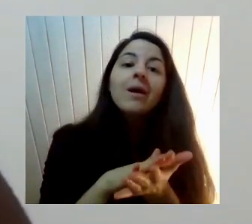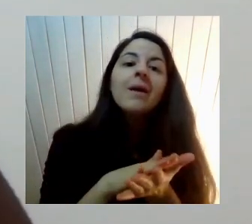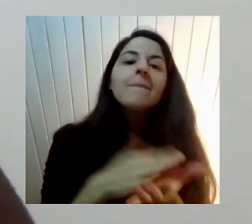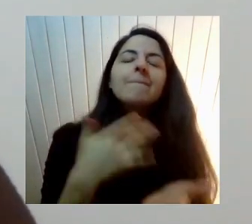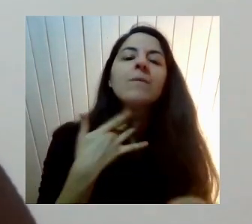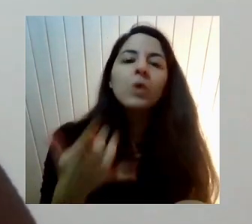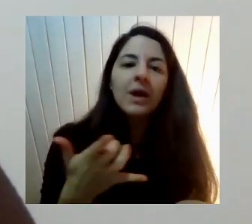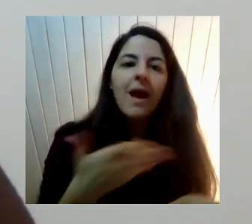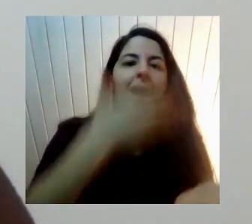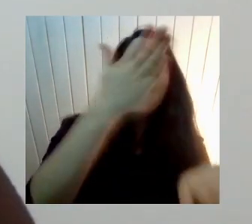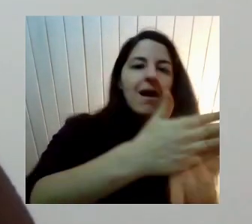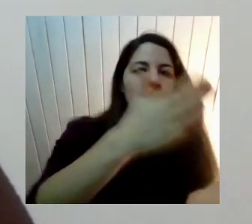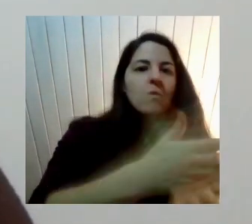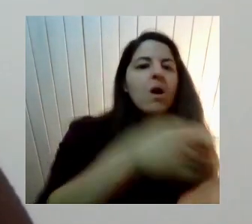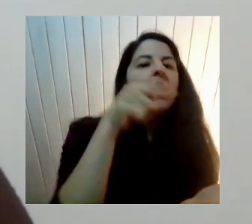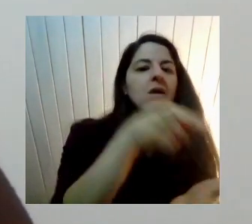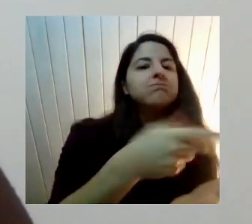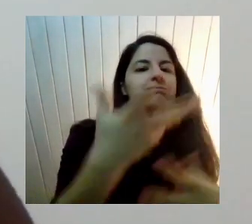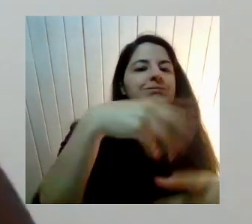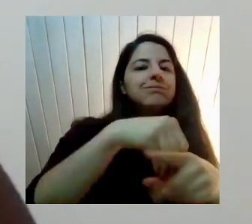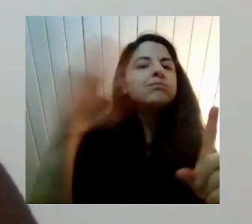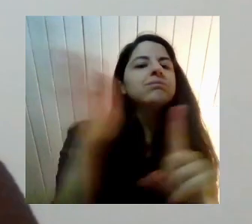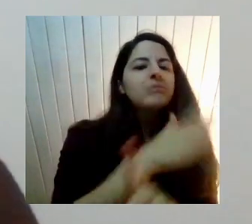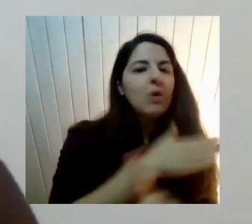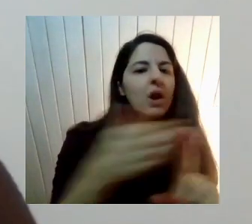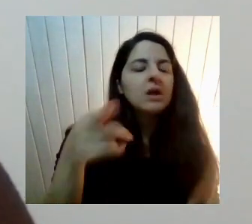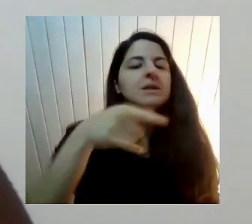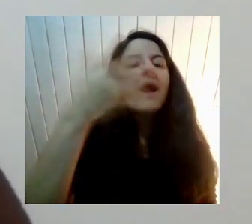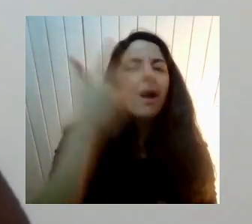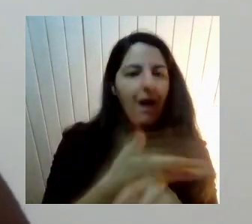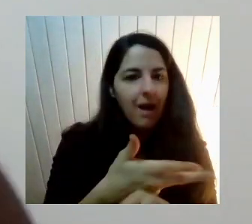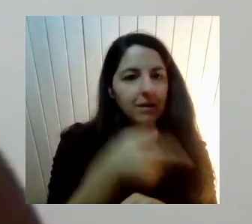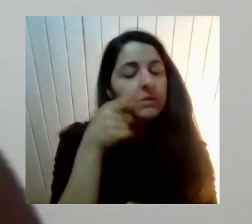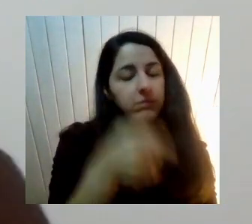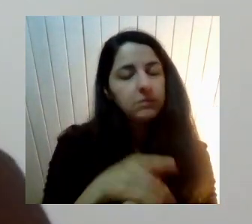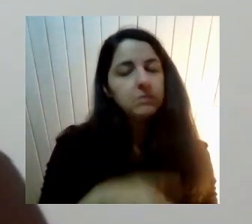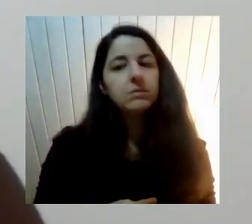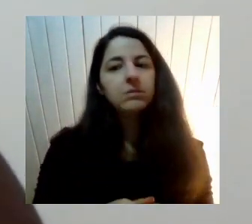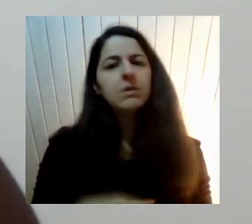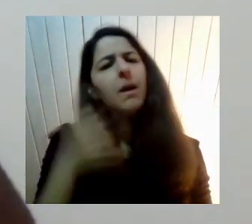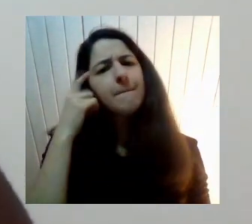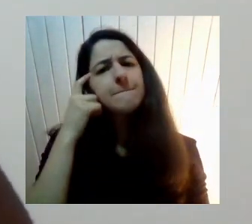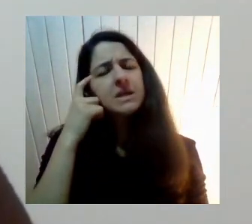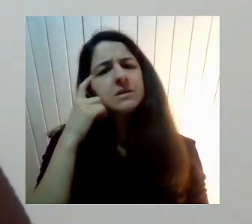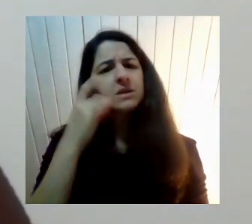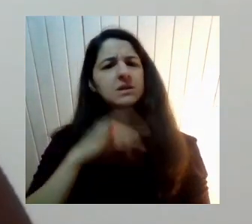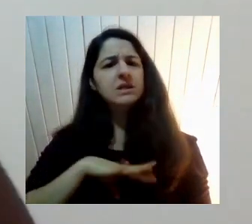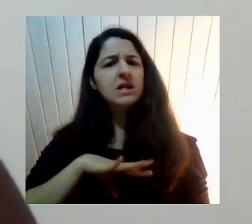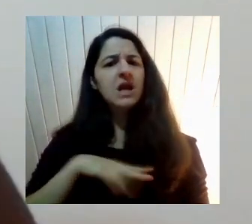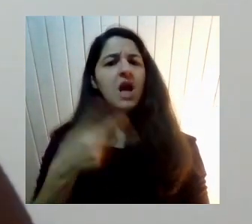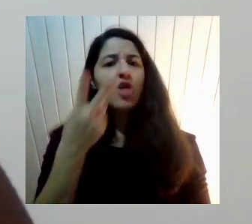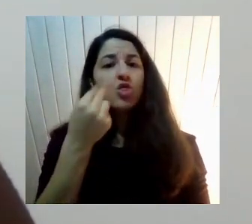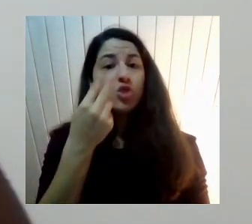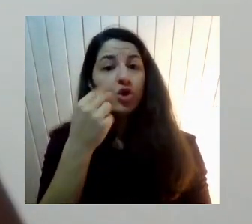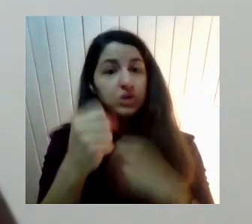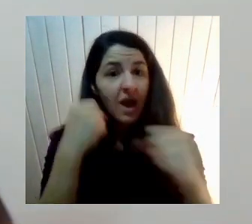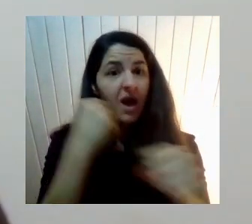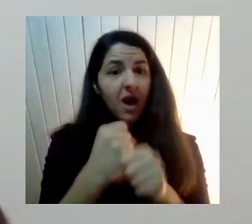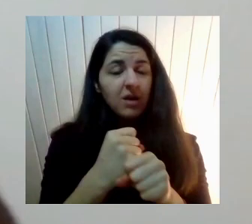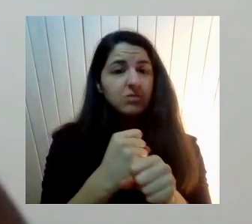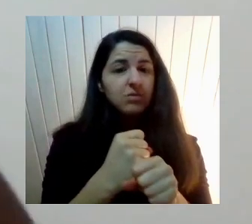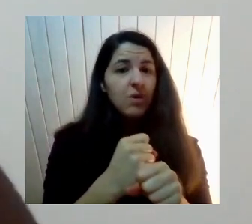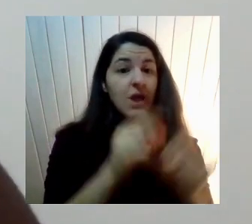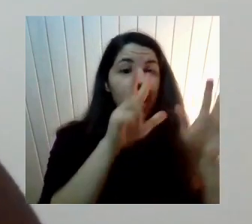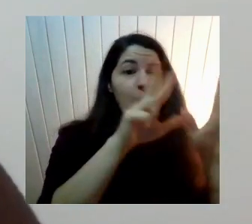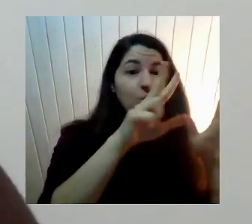educativo Pensemos que En infancia O sea En Chile La educación dura 12 años Estamos en las escuelas De las 8 de la mañana Hasta las